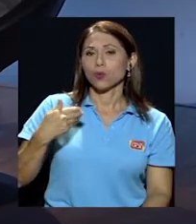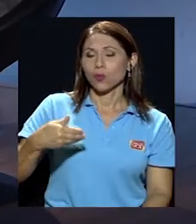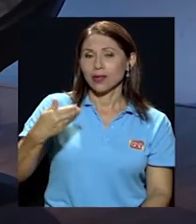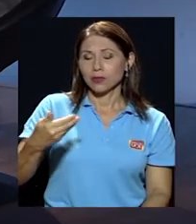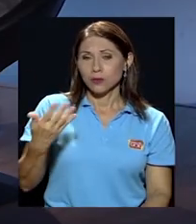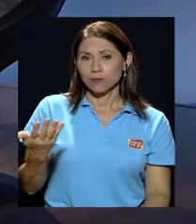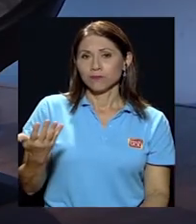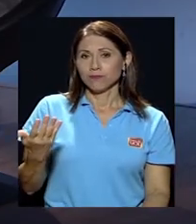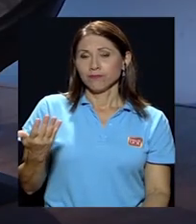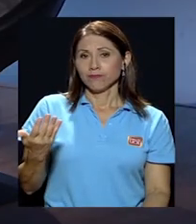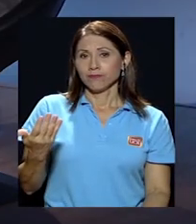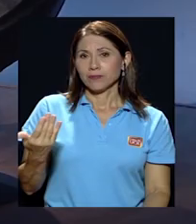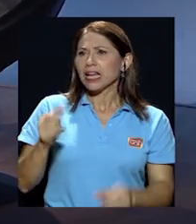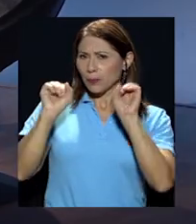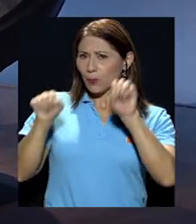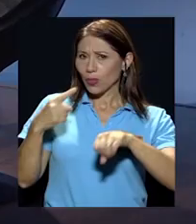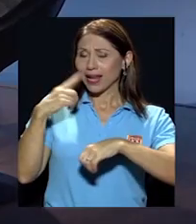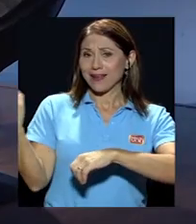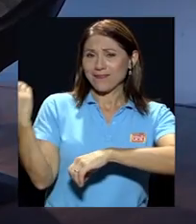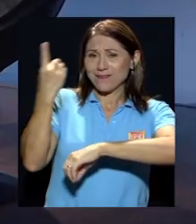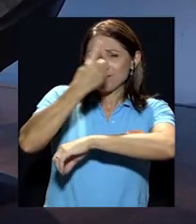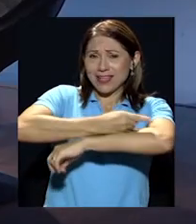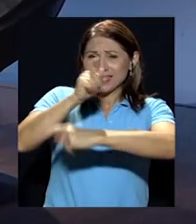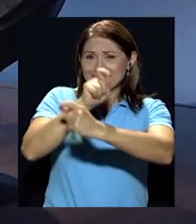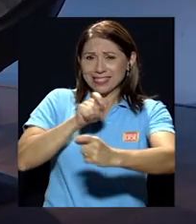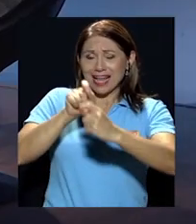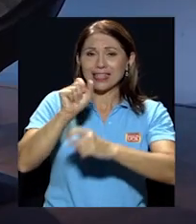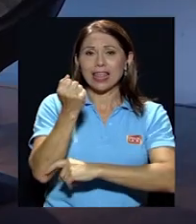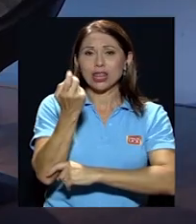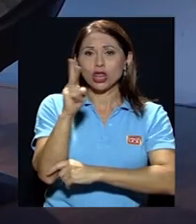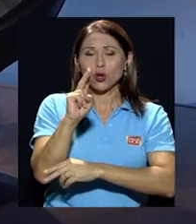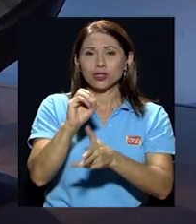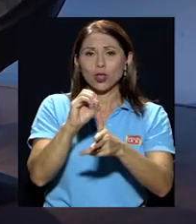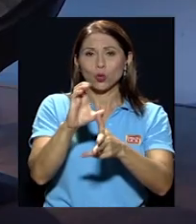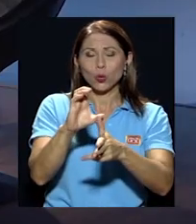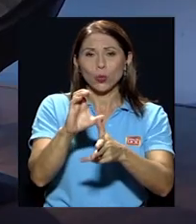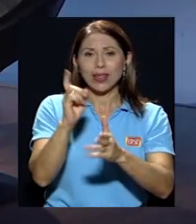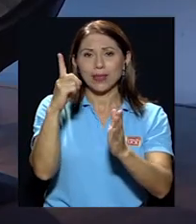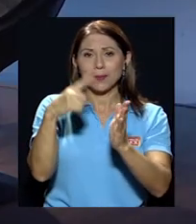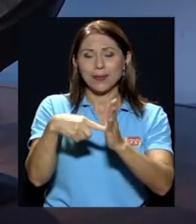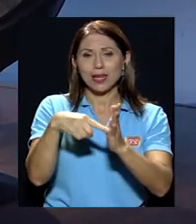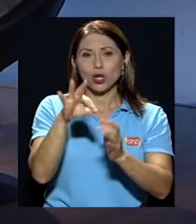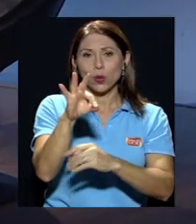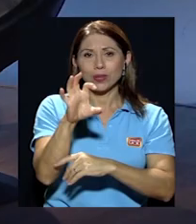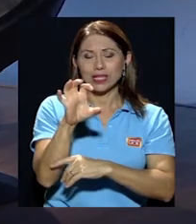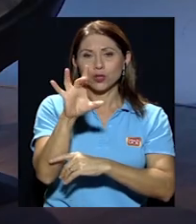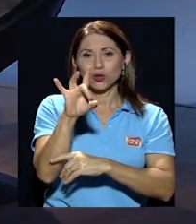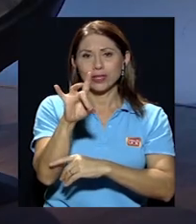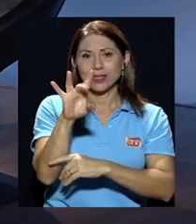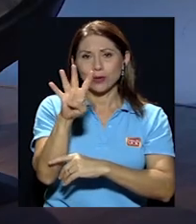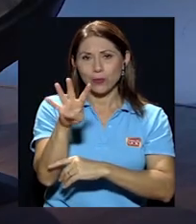cuando, le puedo dar la fecha exacta, el 12 de octubre de 1984,